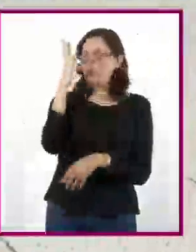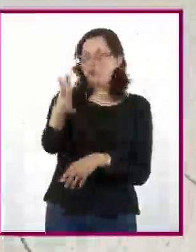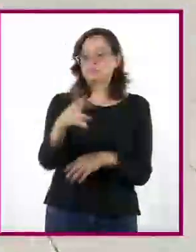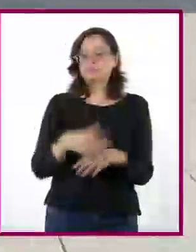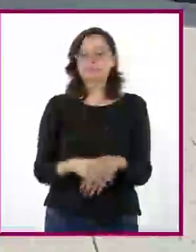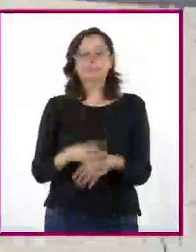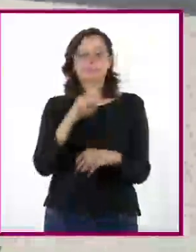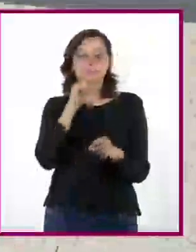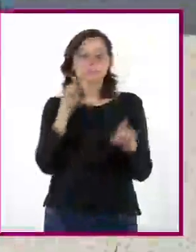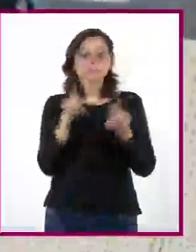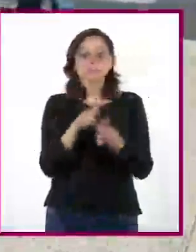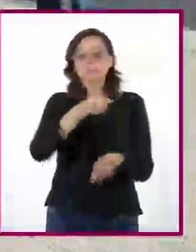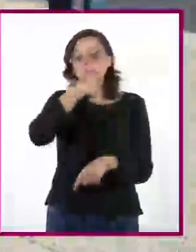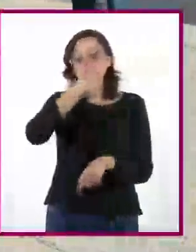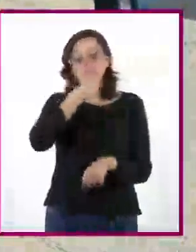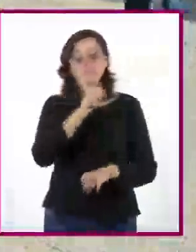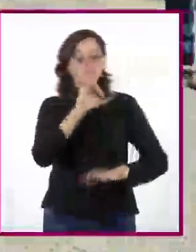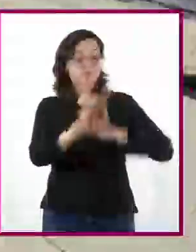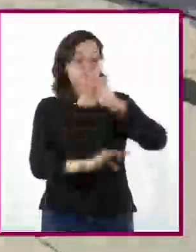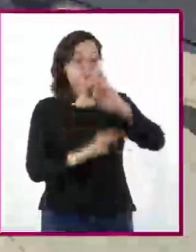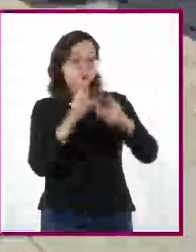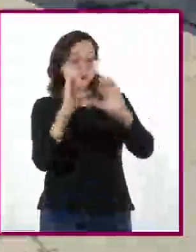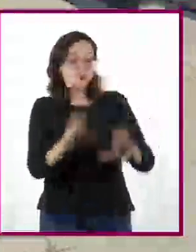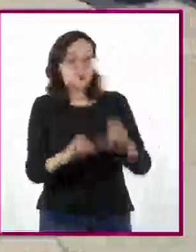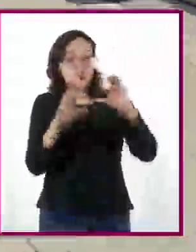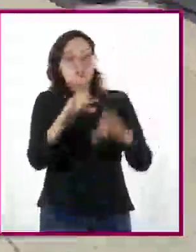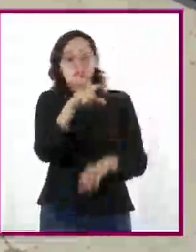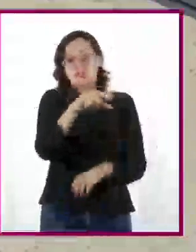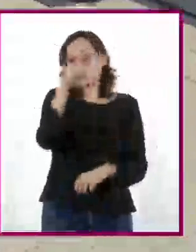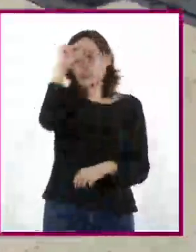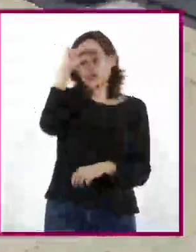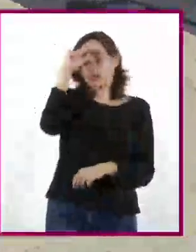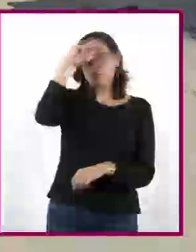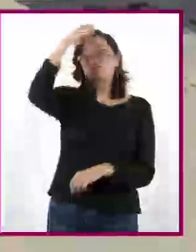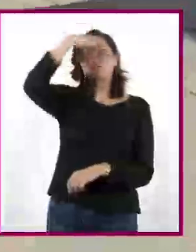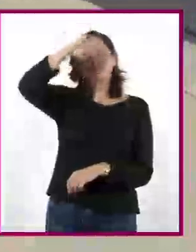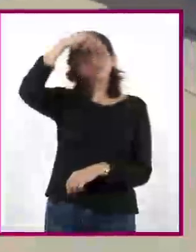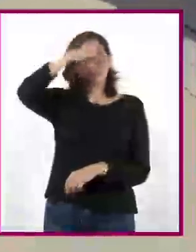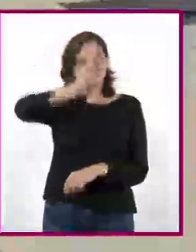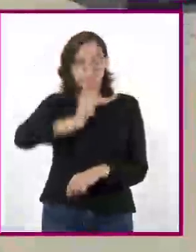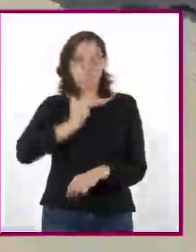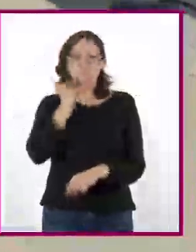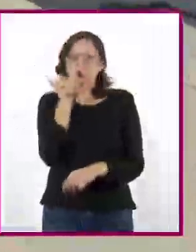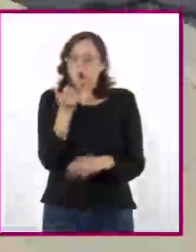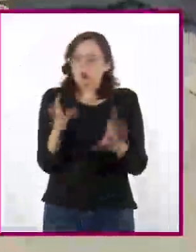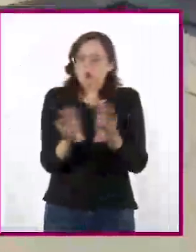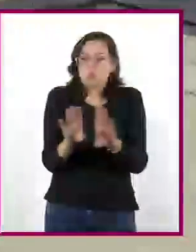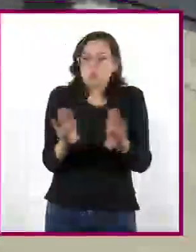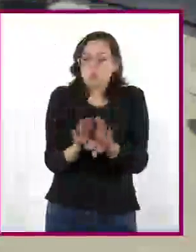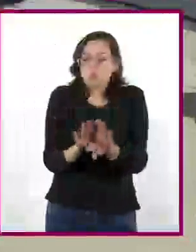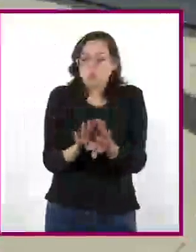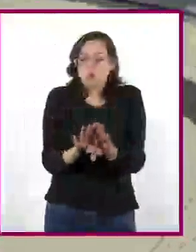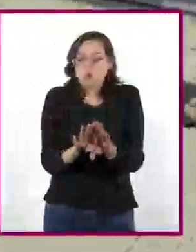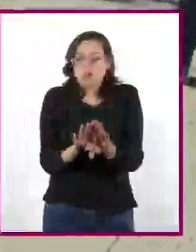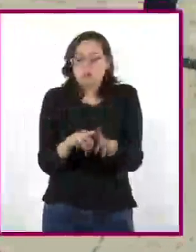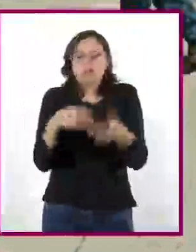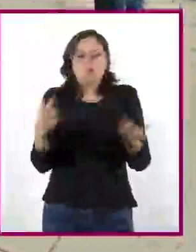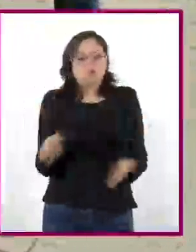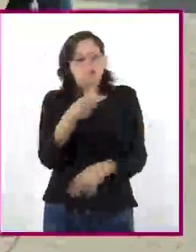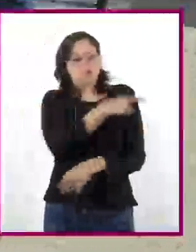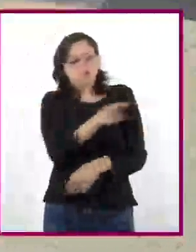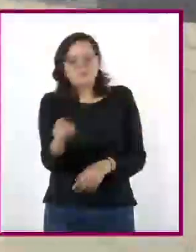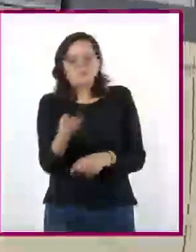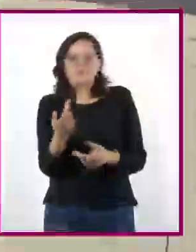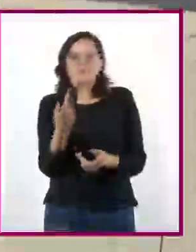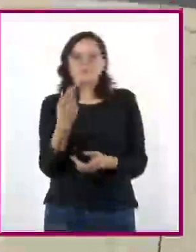nuestros ancianos y aprovechar tanto sus conocimientos como sus experiencias. ¿Cuáles son las necesidades de los